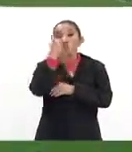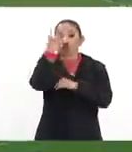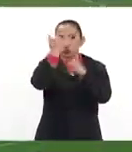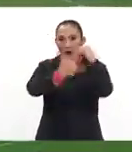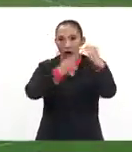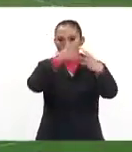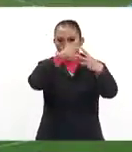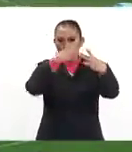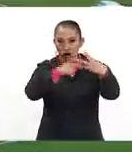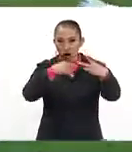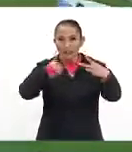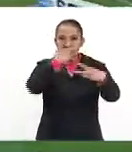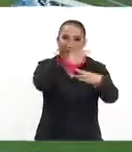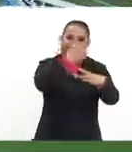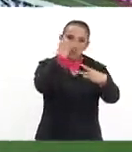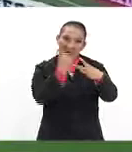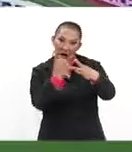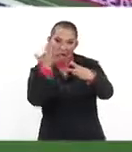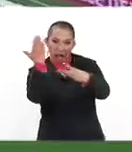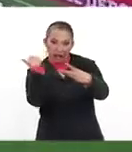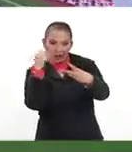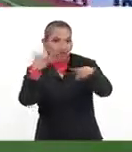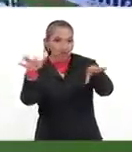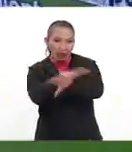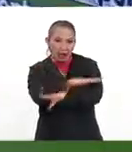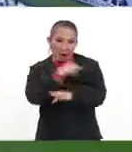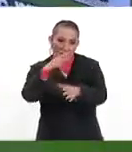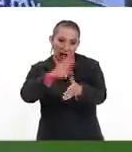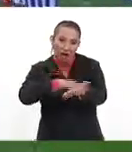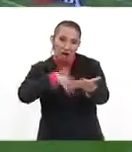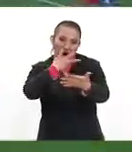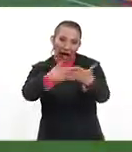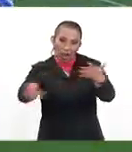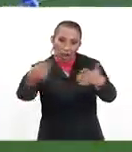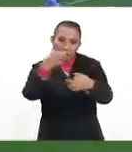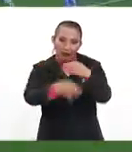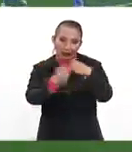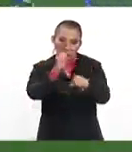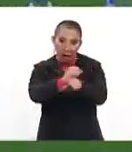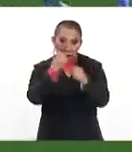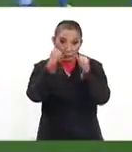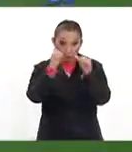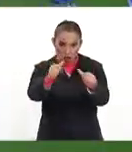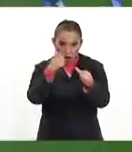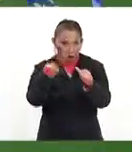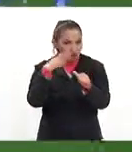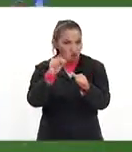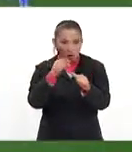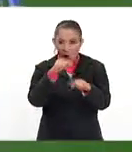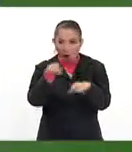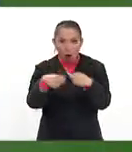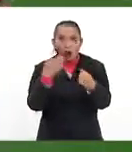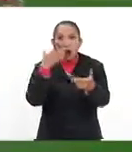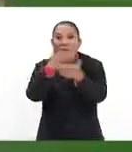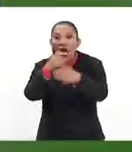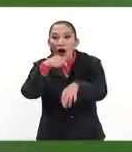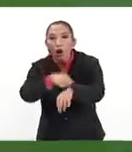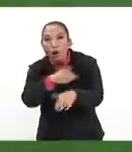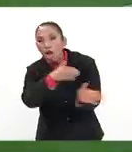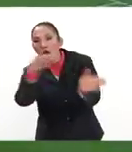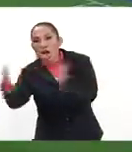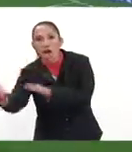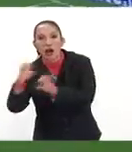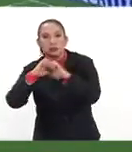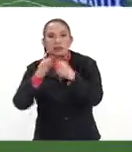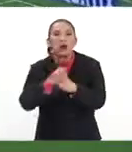partidos, por lo regular eran siete y nueve de la noche. Hubo cambios de horario para este fin de semana, así que ponga atención, no van a llegar a otra hora al